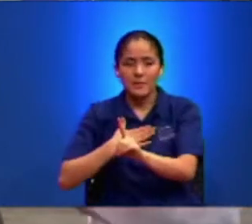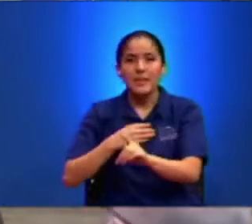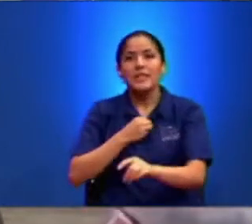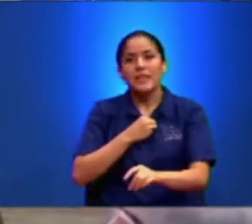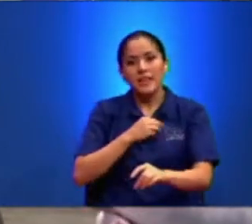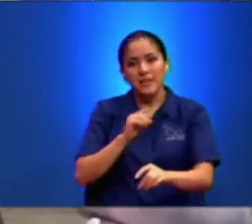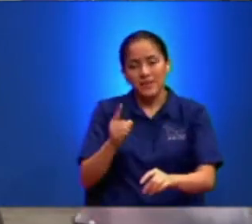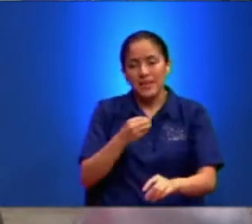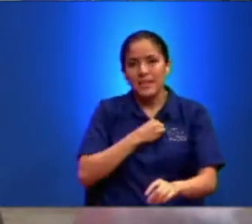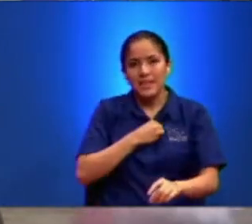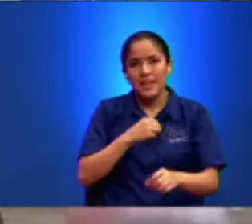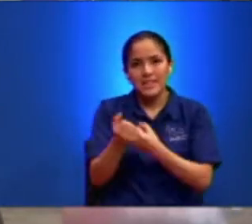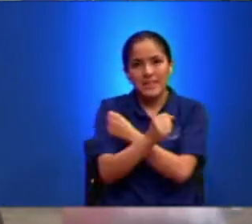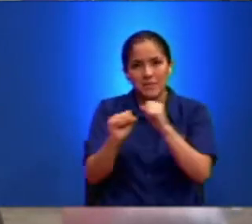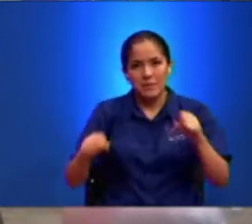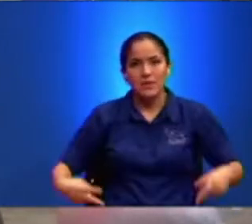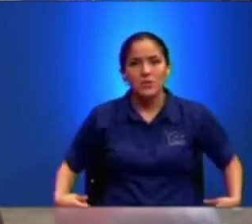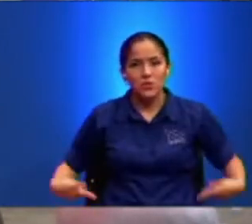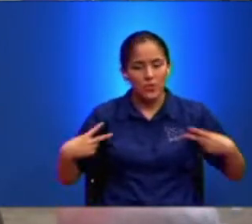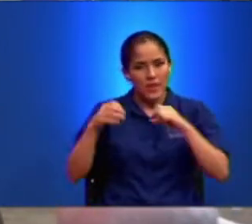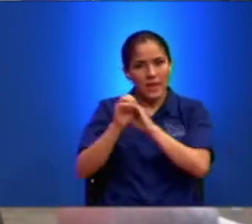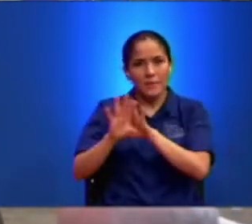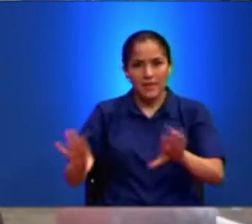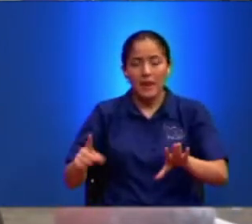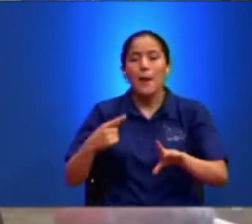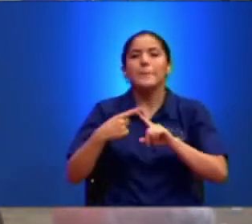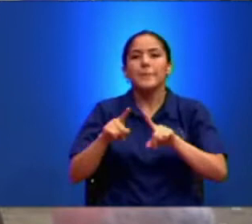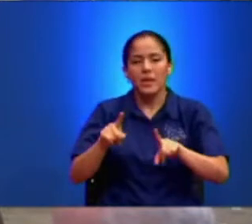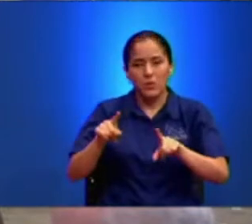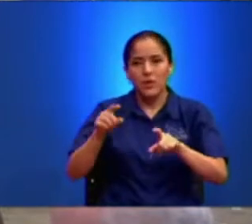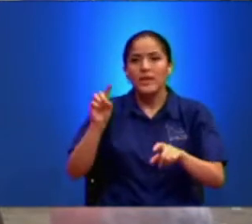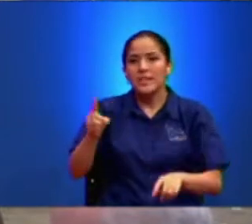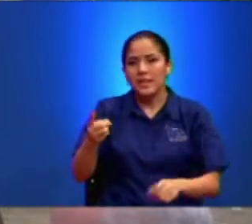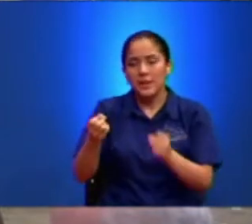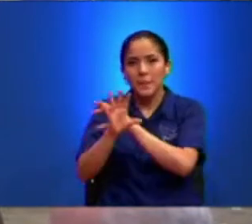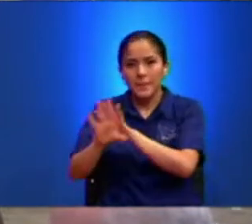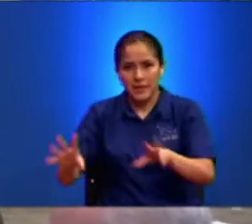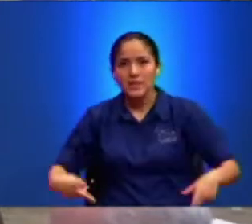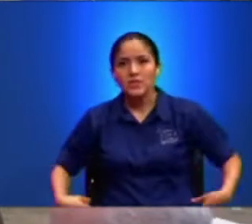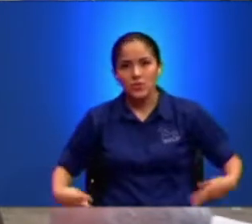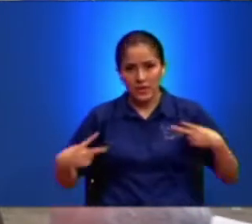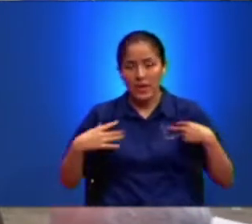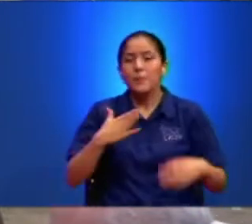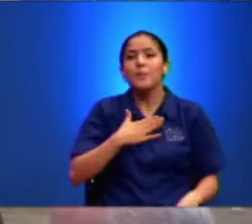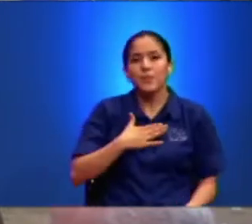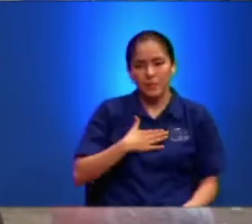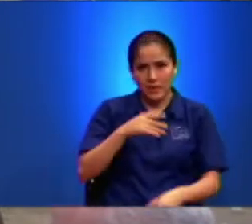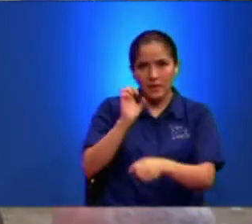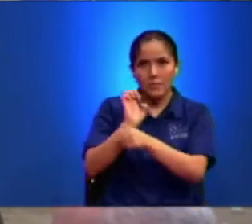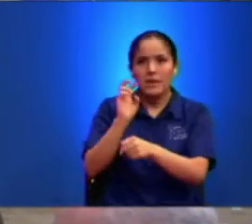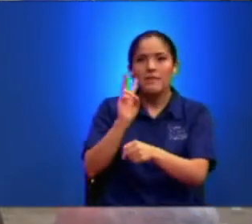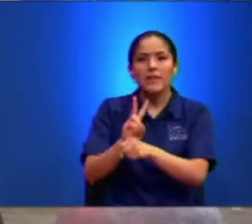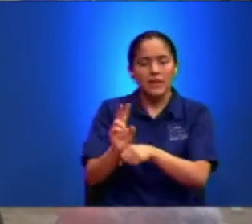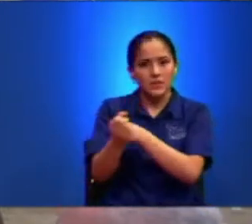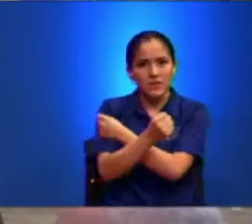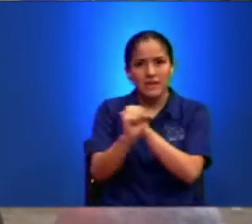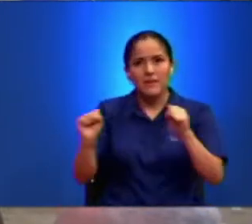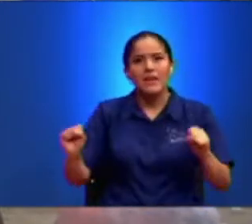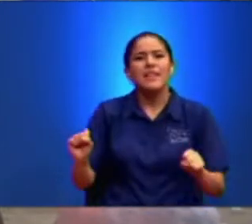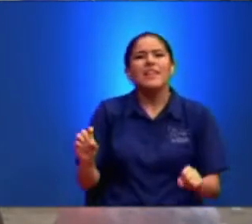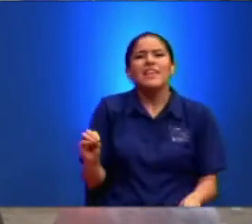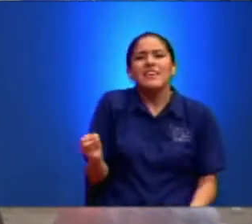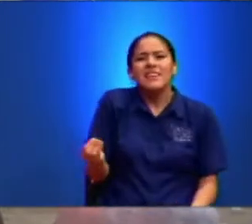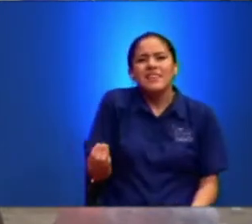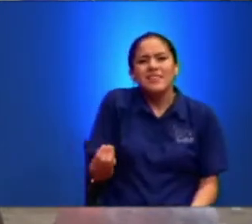Pero el que Pierda su vida Por causa de mí Y del evangelio La salvará Pues ¿De qué le sirve A un hombre